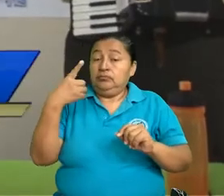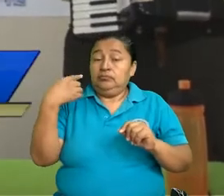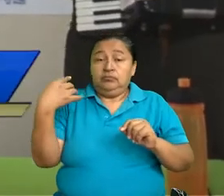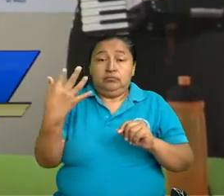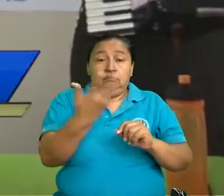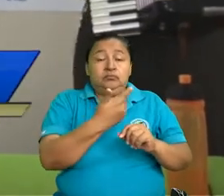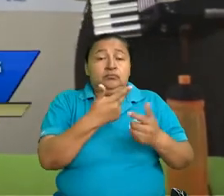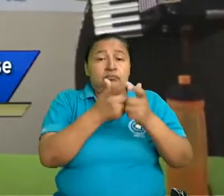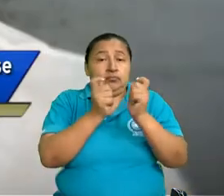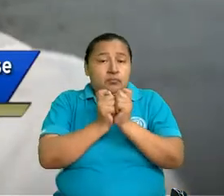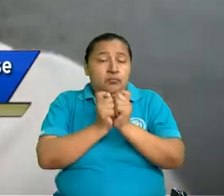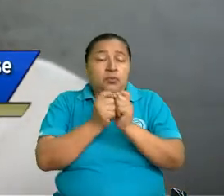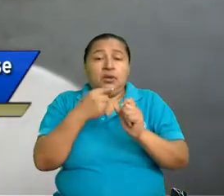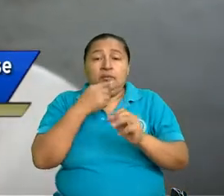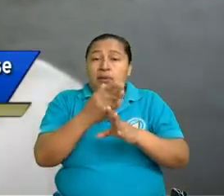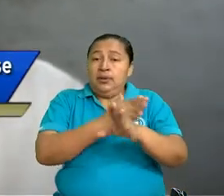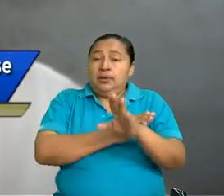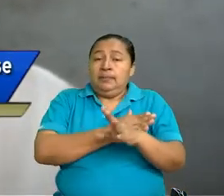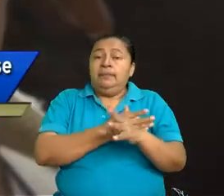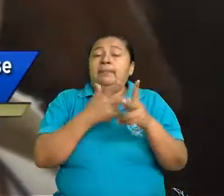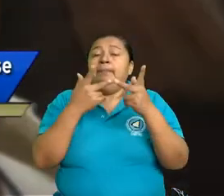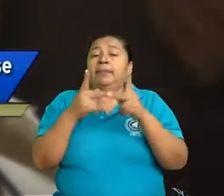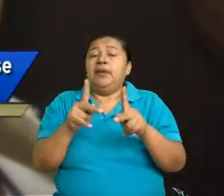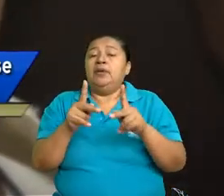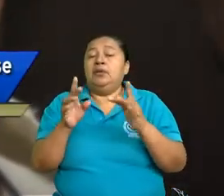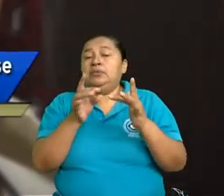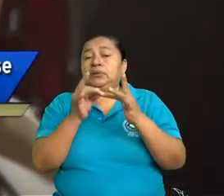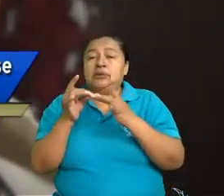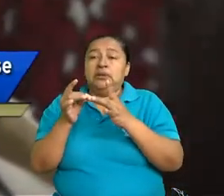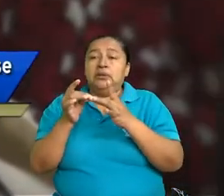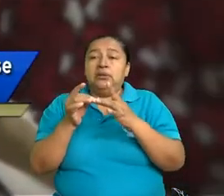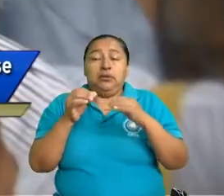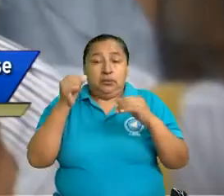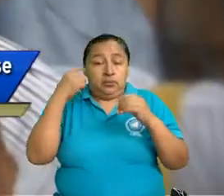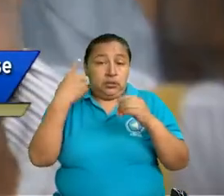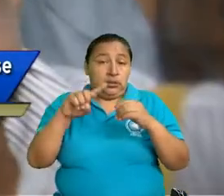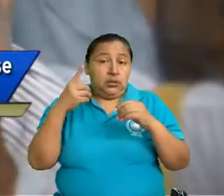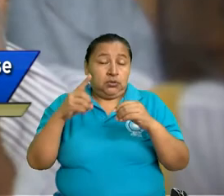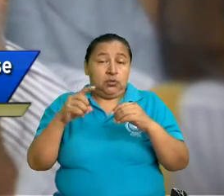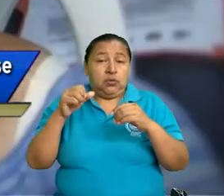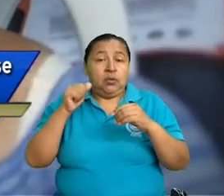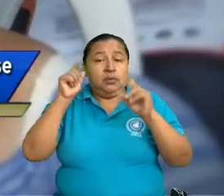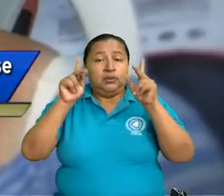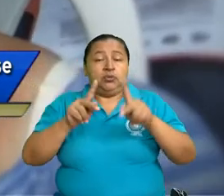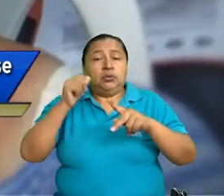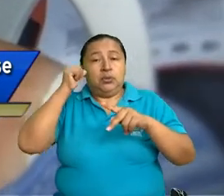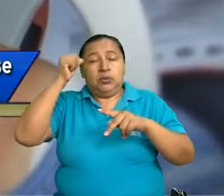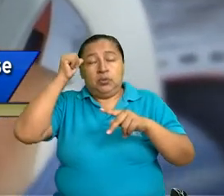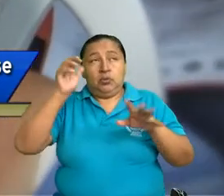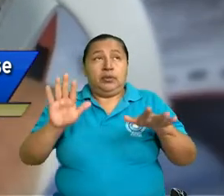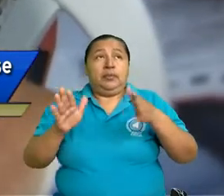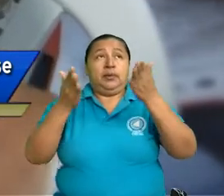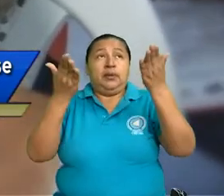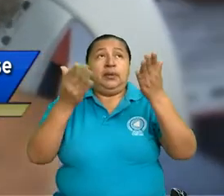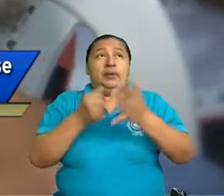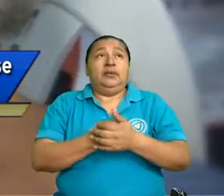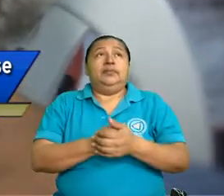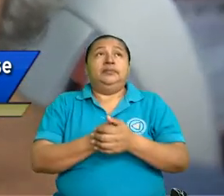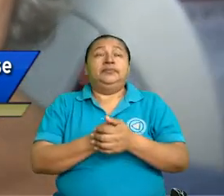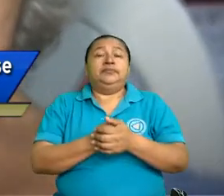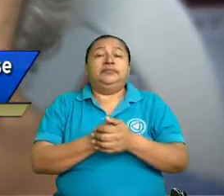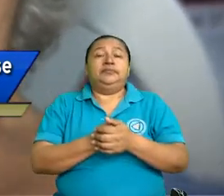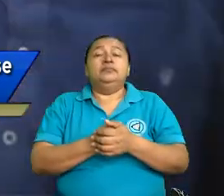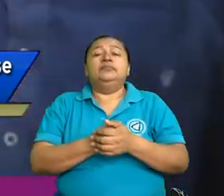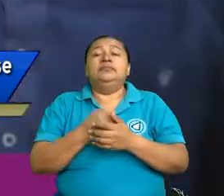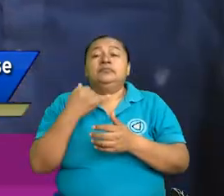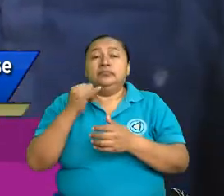todos estos sectores que estamos mencionando y, en particular, de los derechos de las personas adultas mayores.